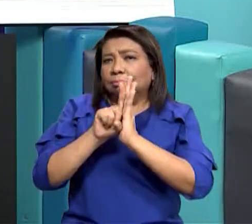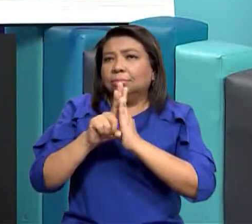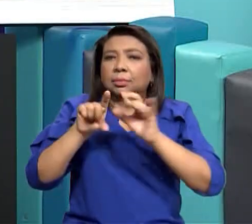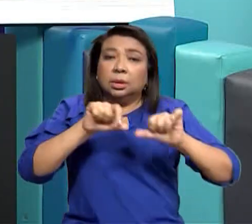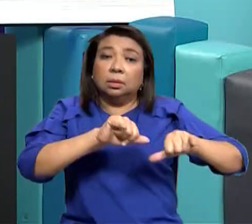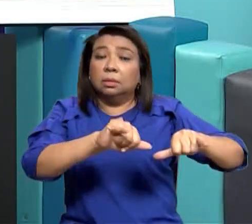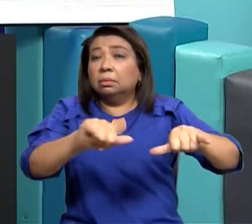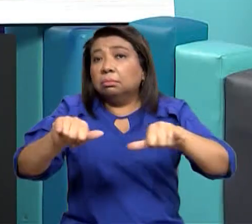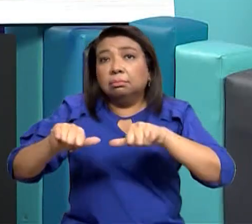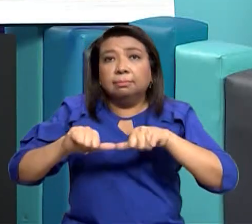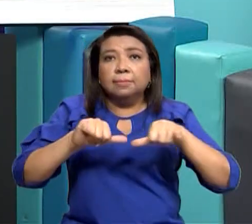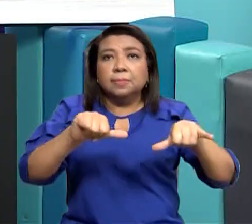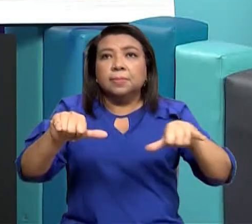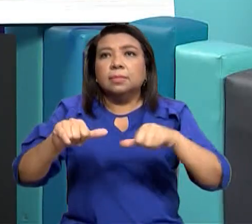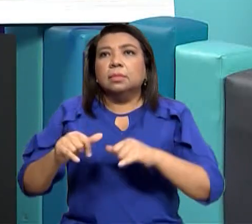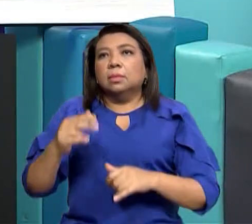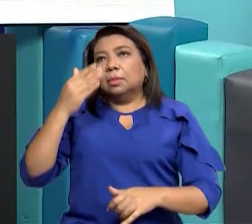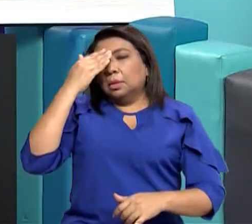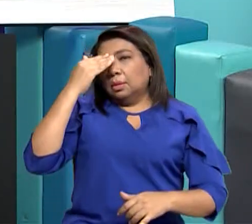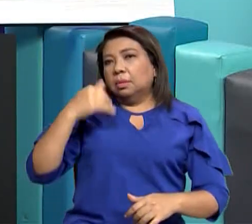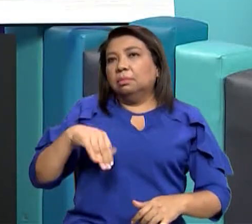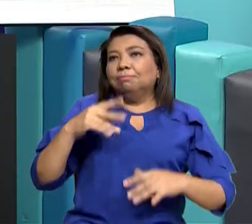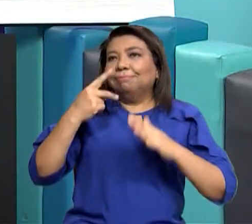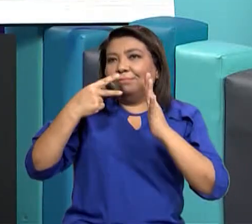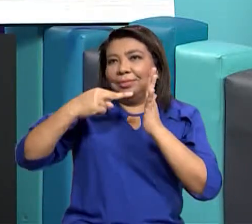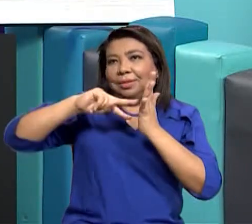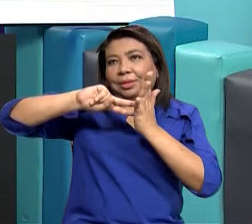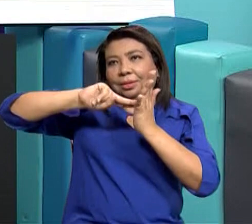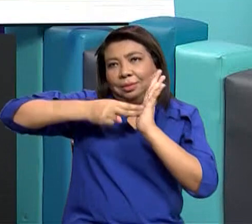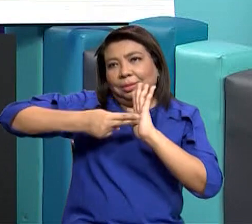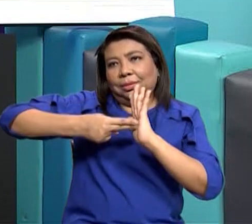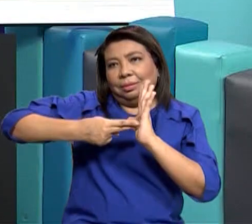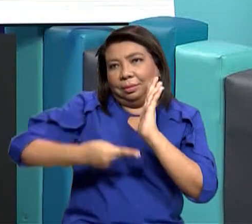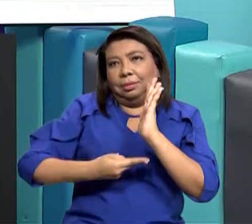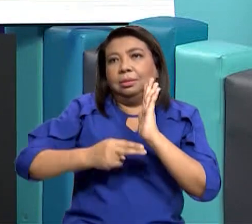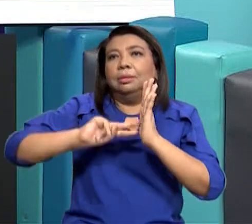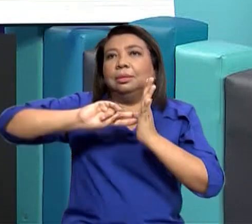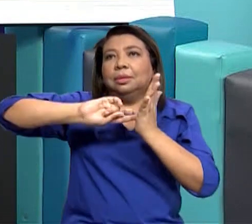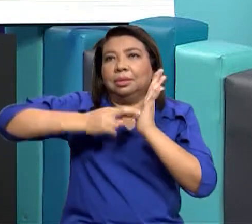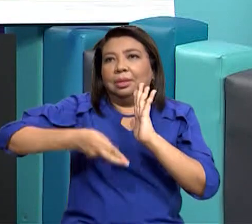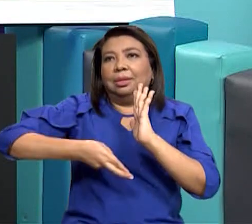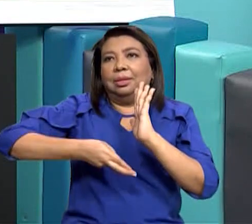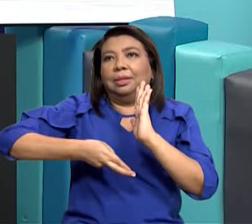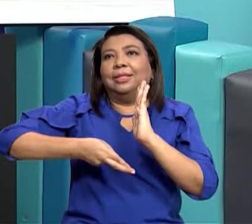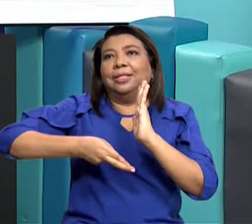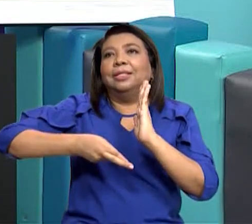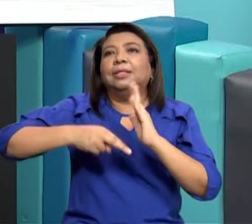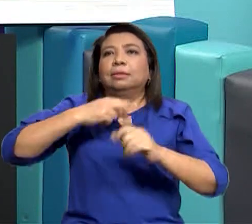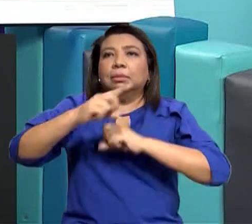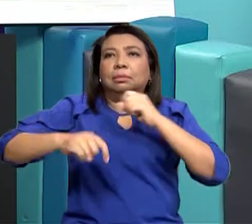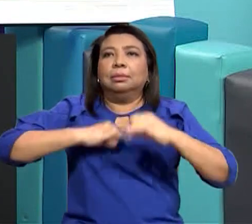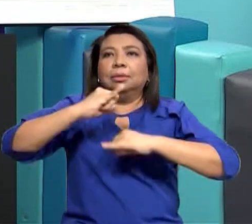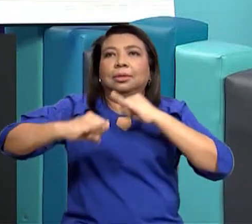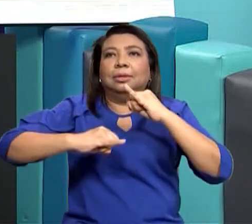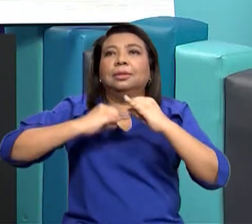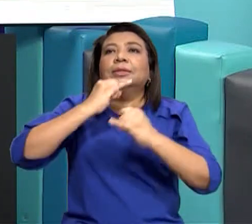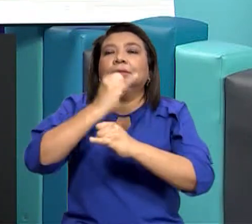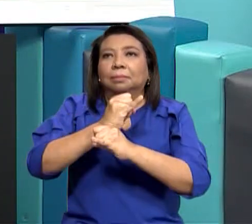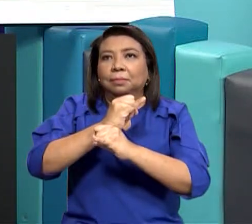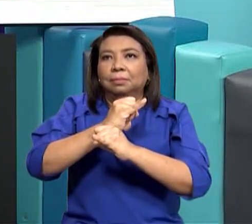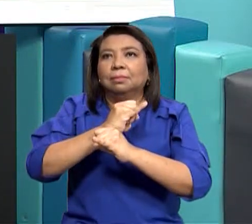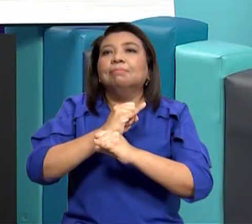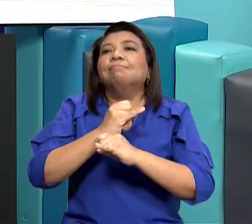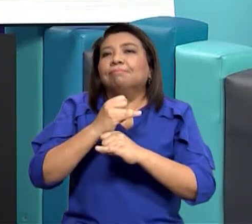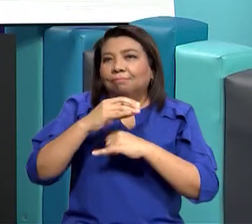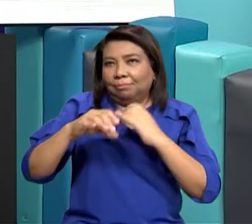porque eso se hace a través de convenciones internacionales entre todos los países y en todos los países rigen los mismos